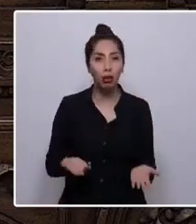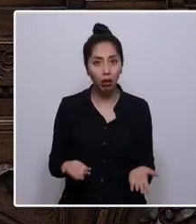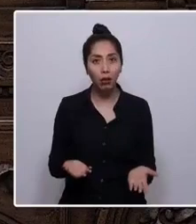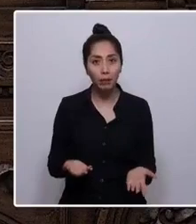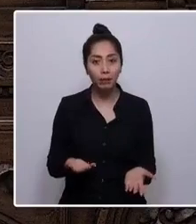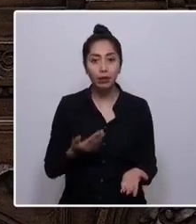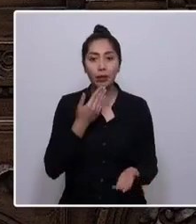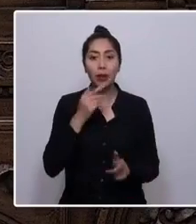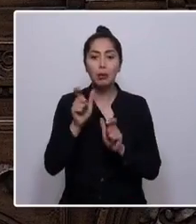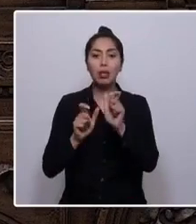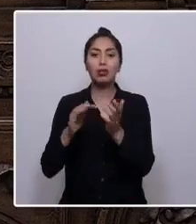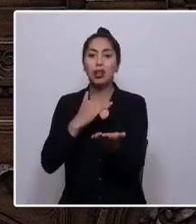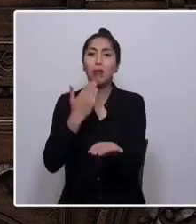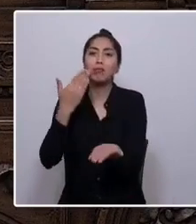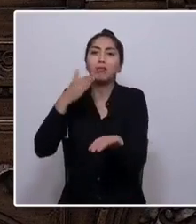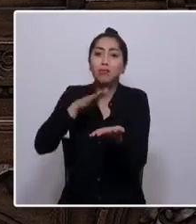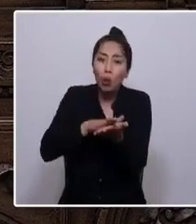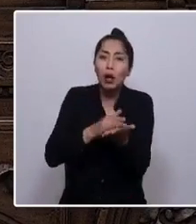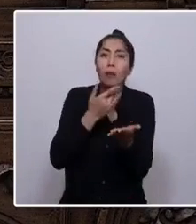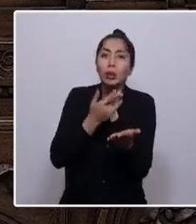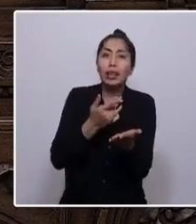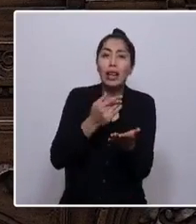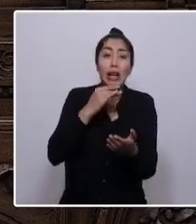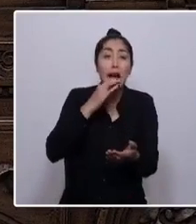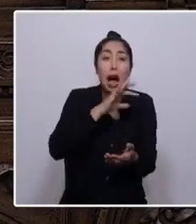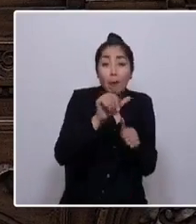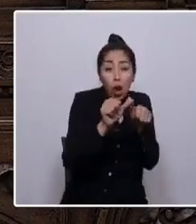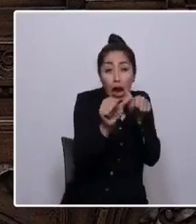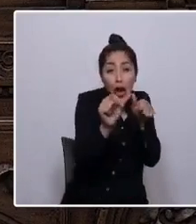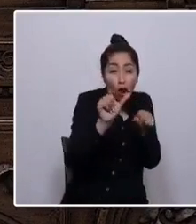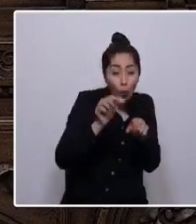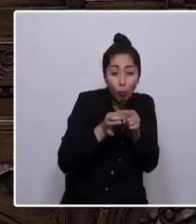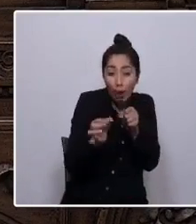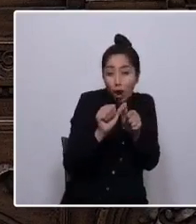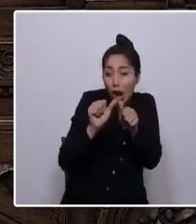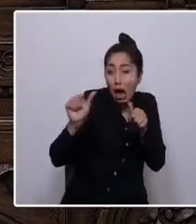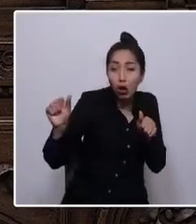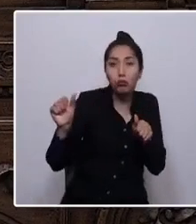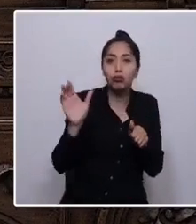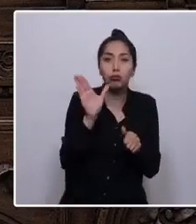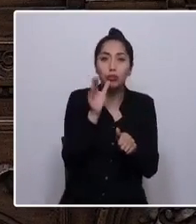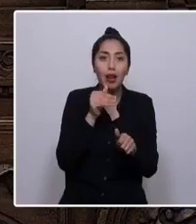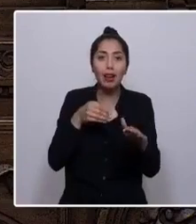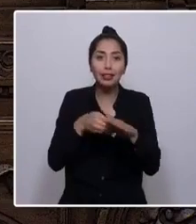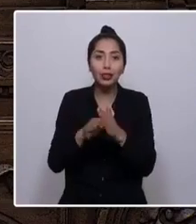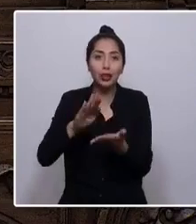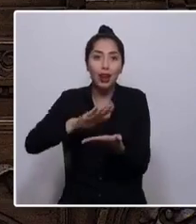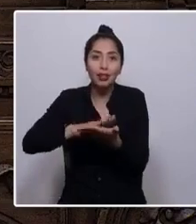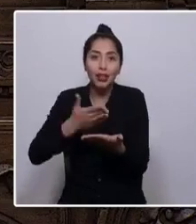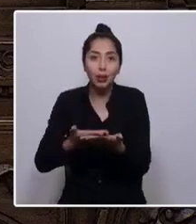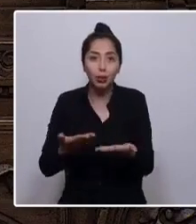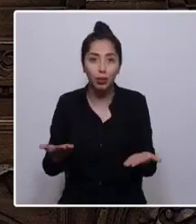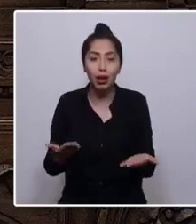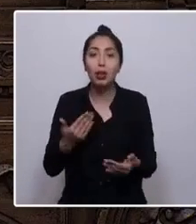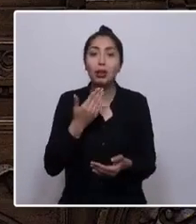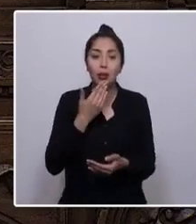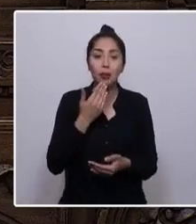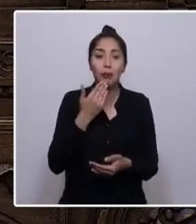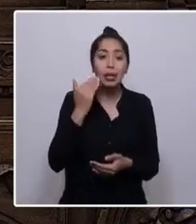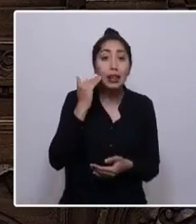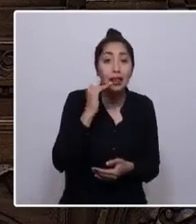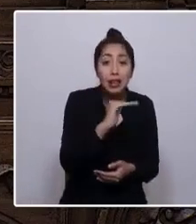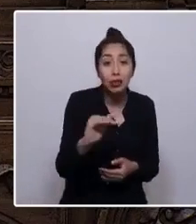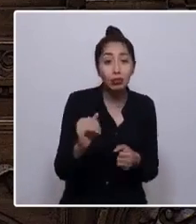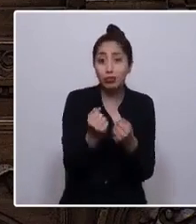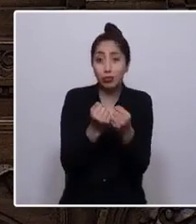no alcanzó a llegar a zonas rurales. Salir del hogar siendo tan sólo niños, niñas y niñes para poder estudiar